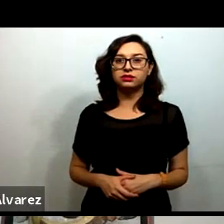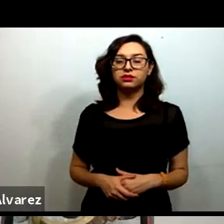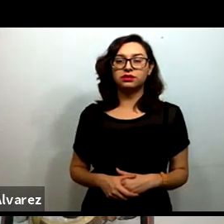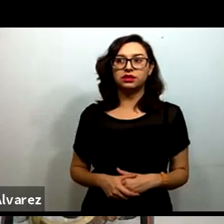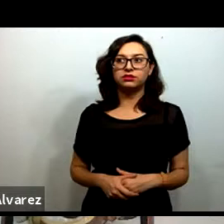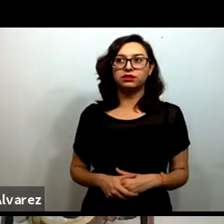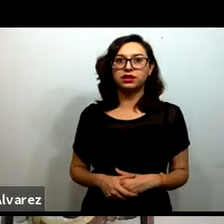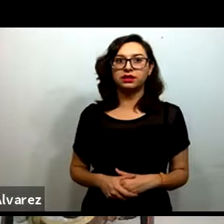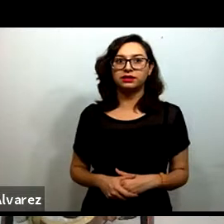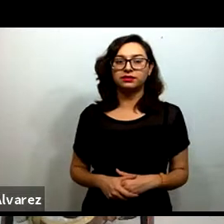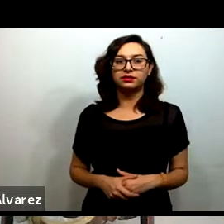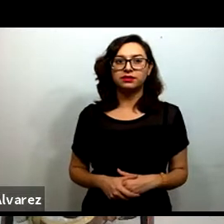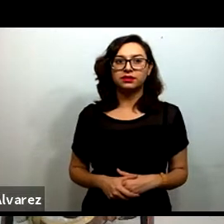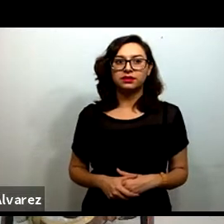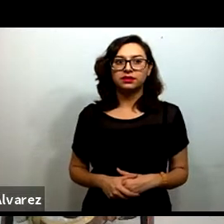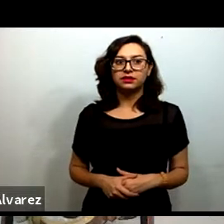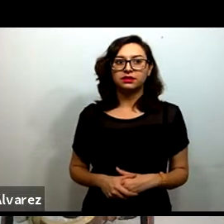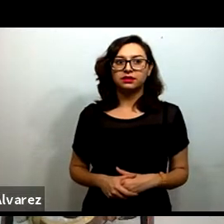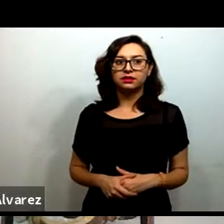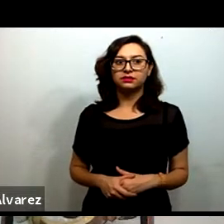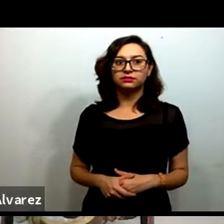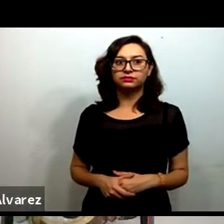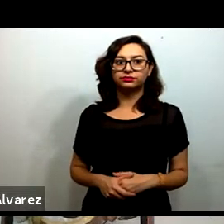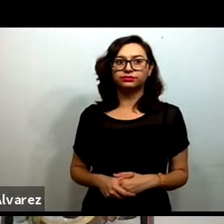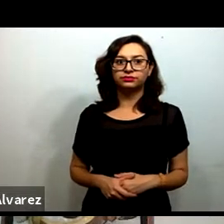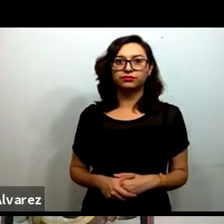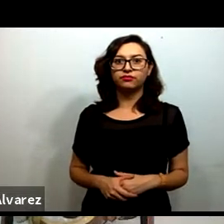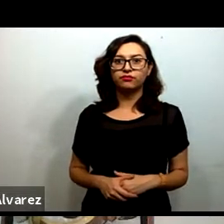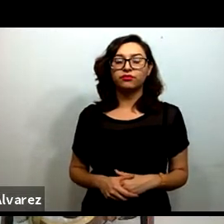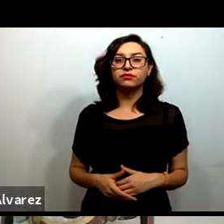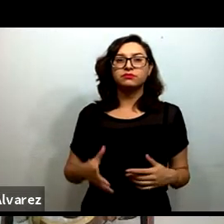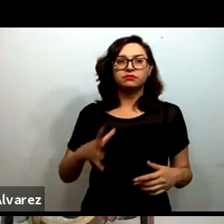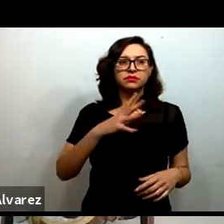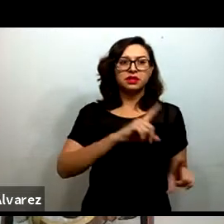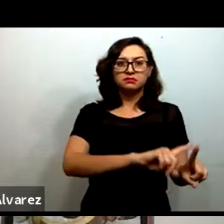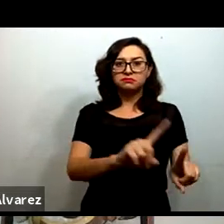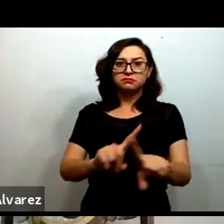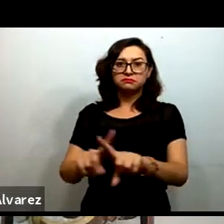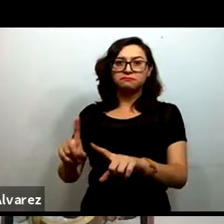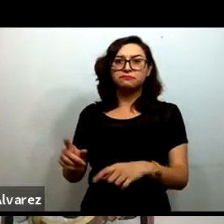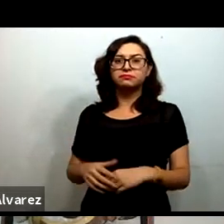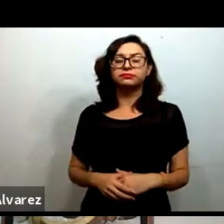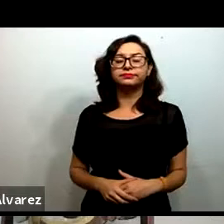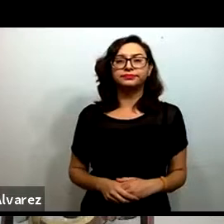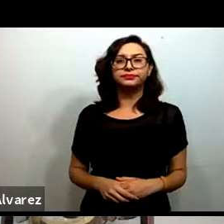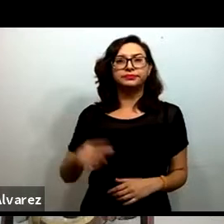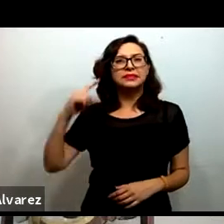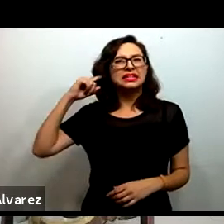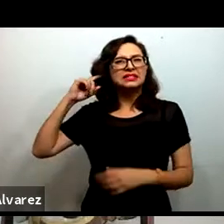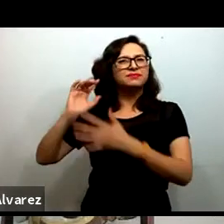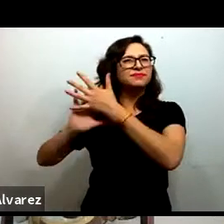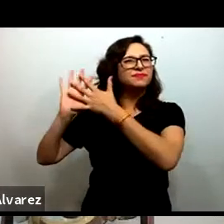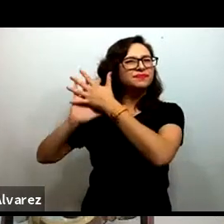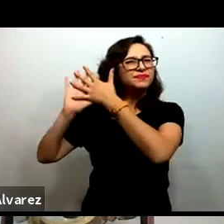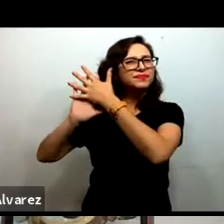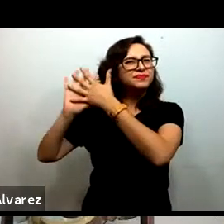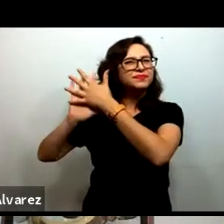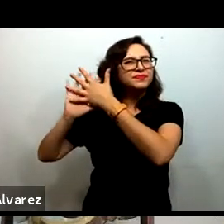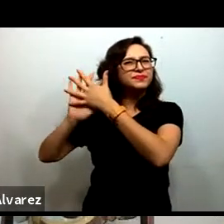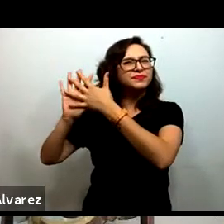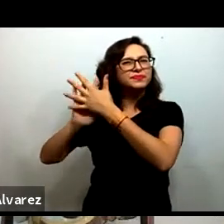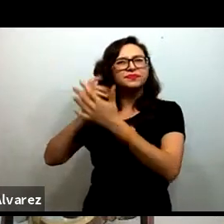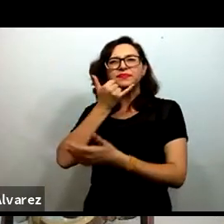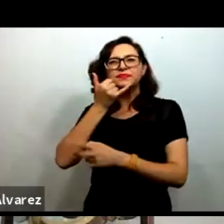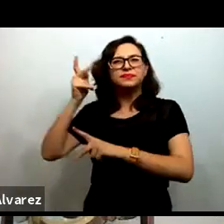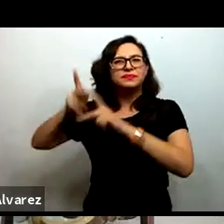el 2008 es asesora regional en educación, salud y bienestar en la Oficina Regional de Educación para América Latina y el Caribe de la